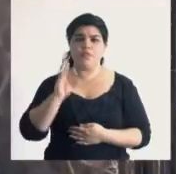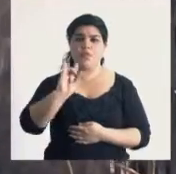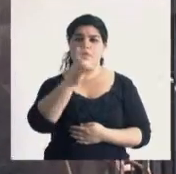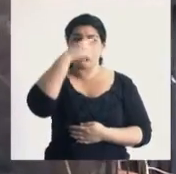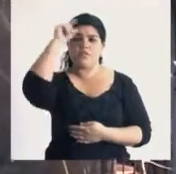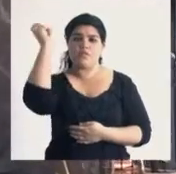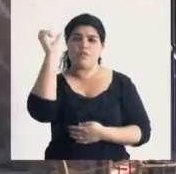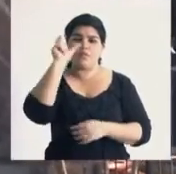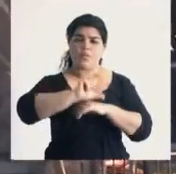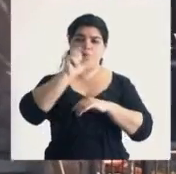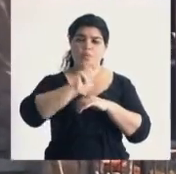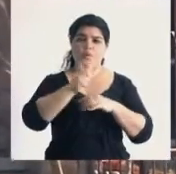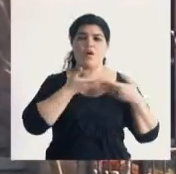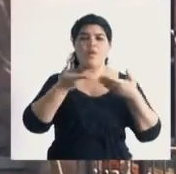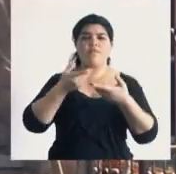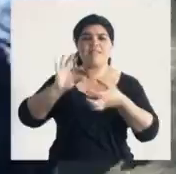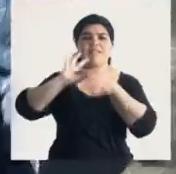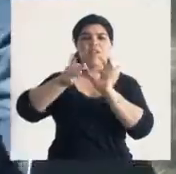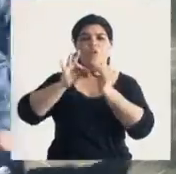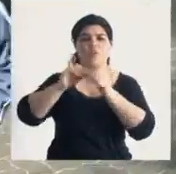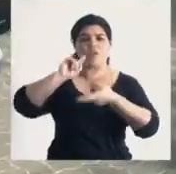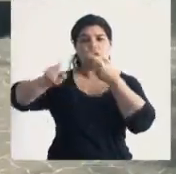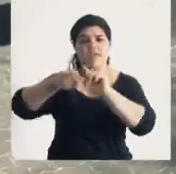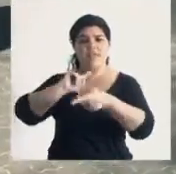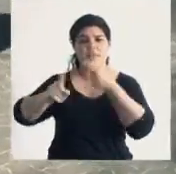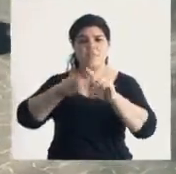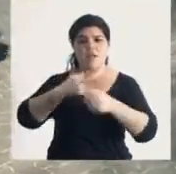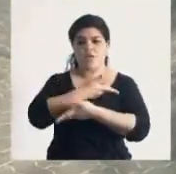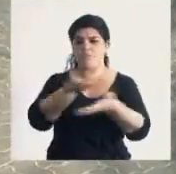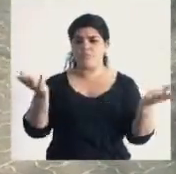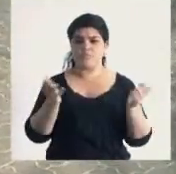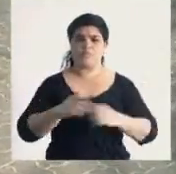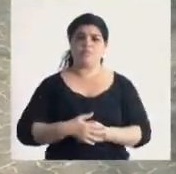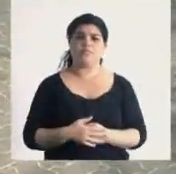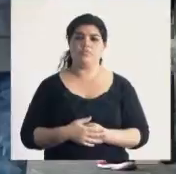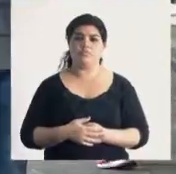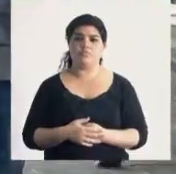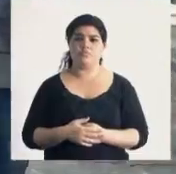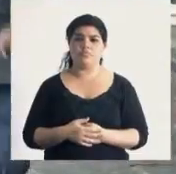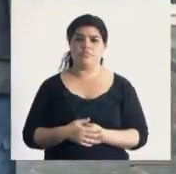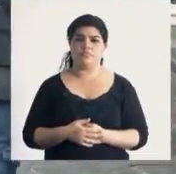La Uncuyo ofrece servicios de traductorado e interpretación a toda la comunidad.